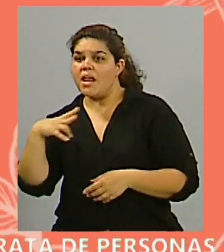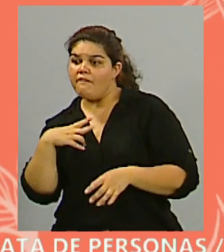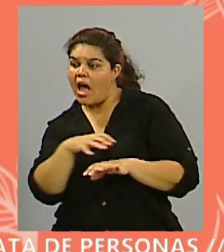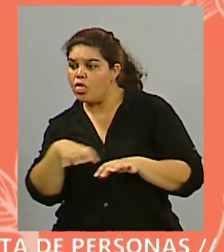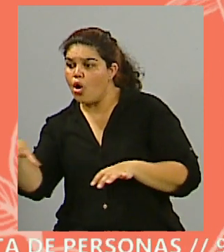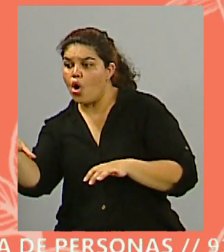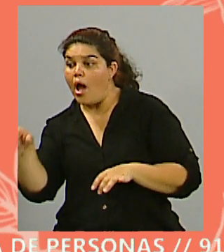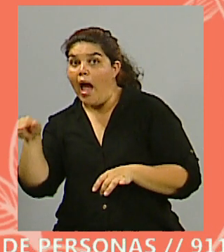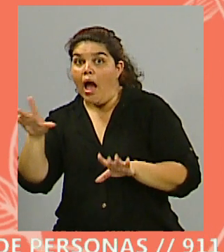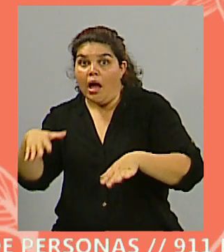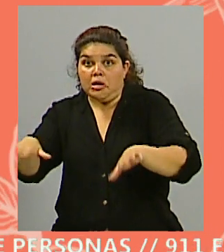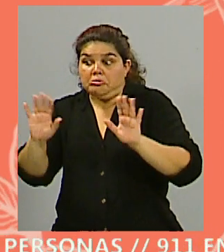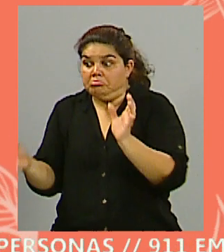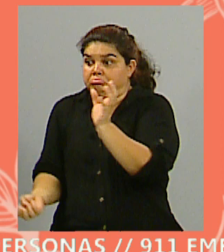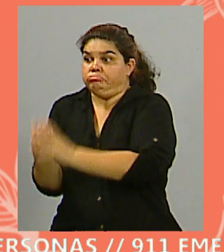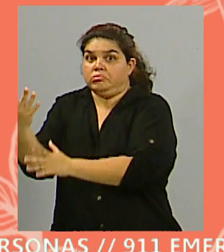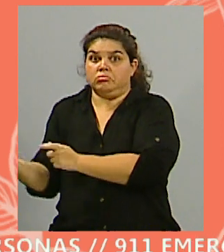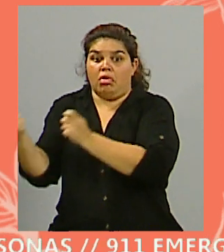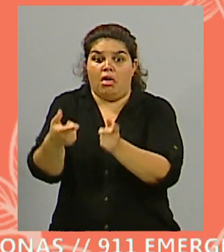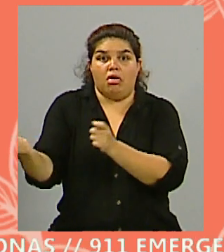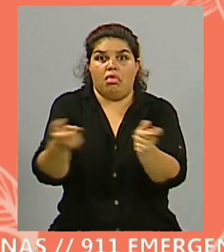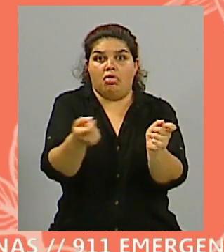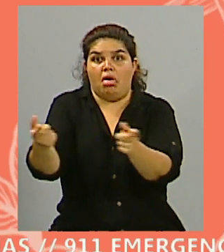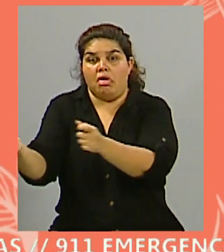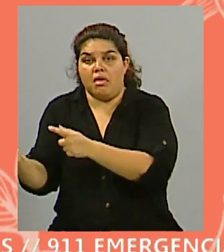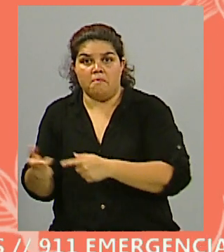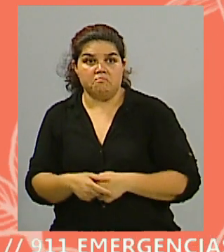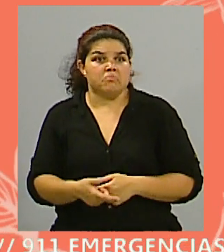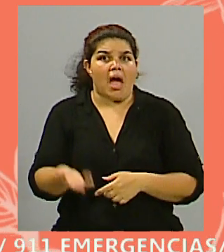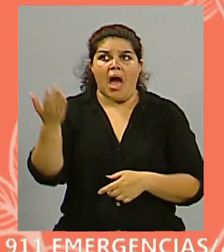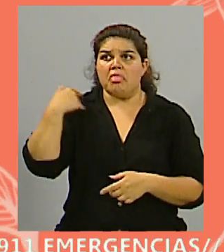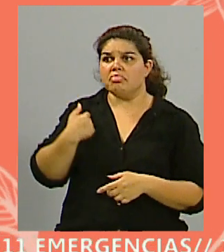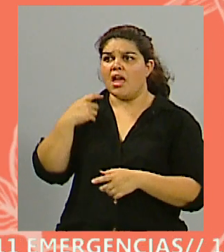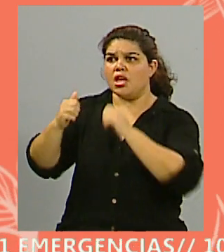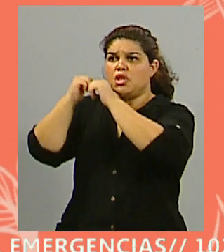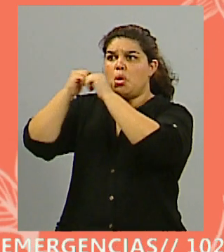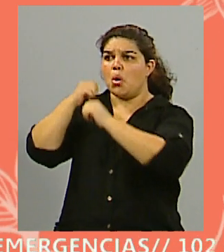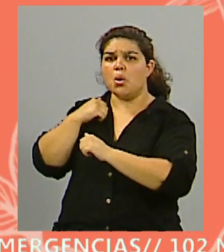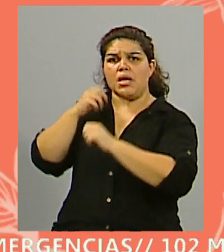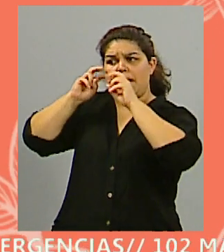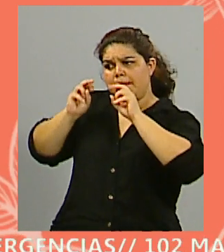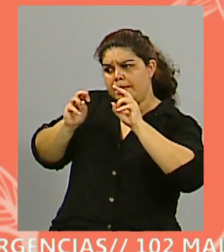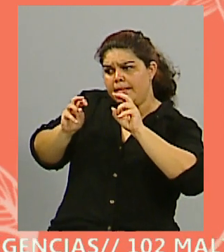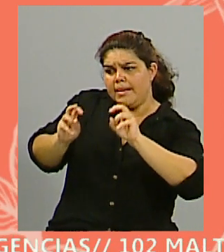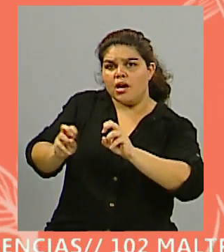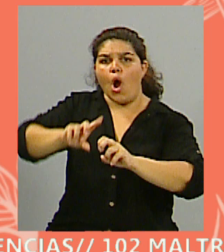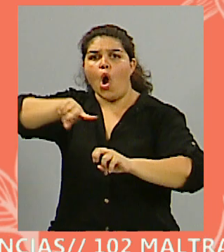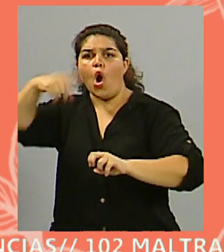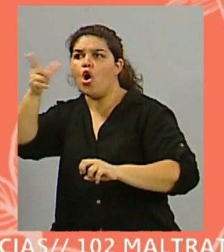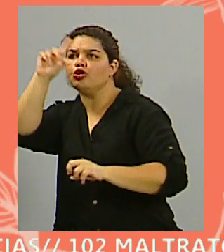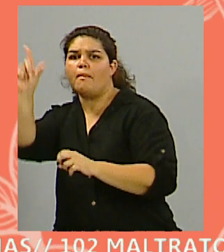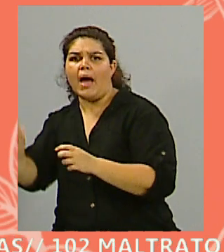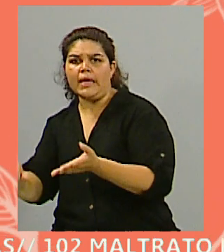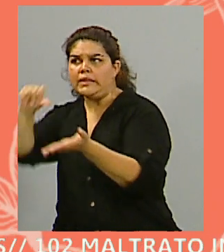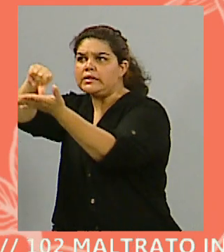históricos en otros países donde suceda eso, que a los sectores más vulnerables los atienda